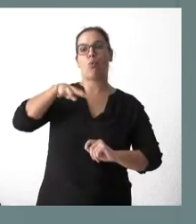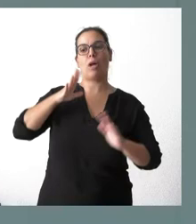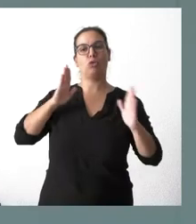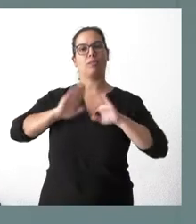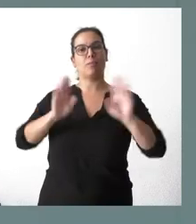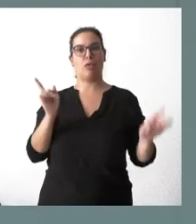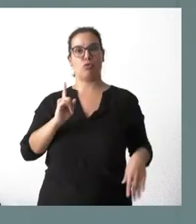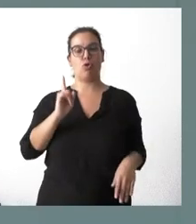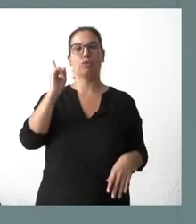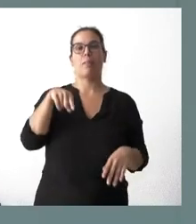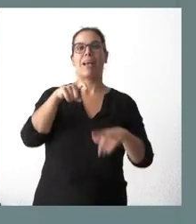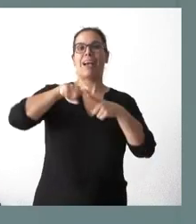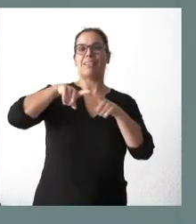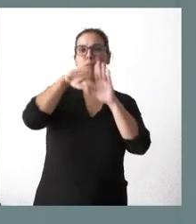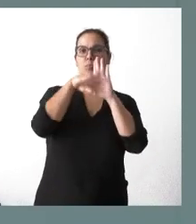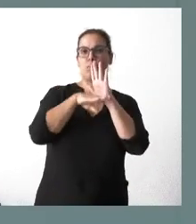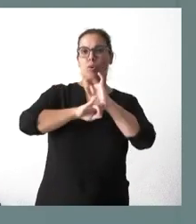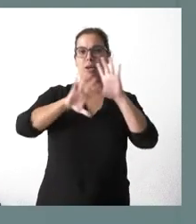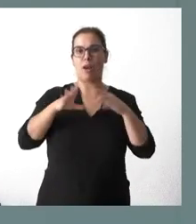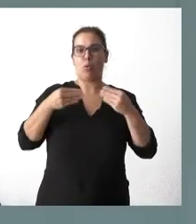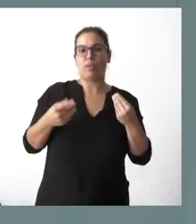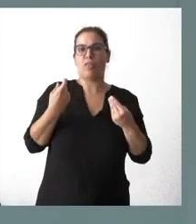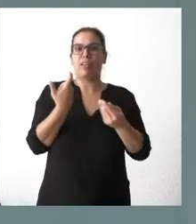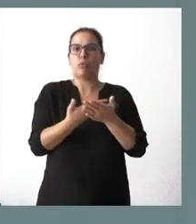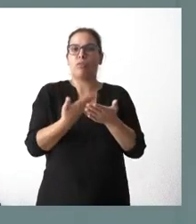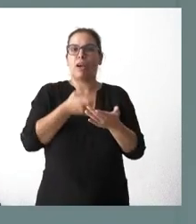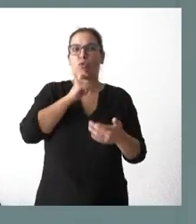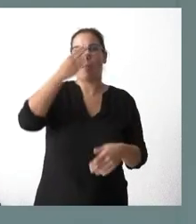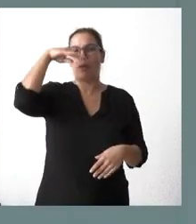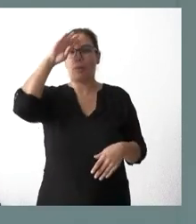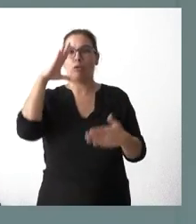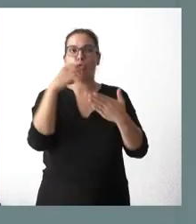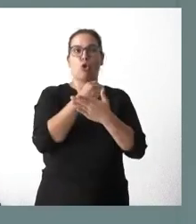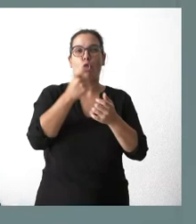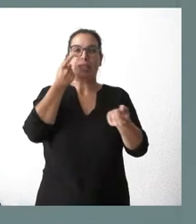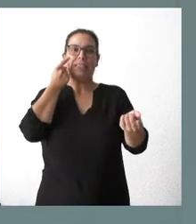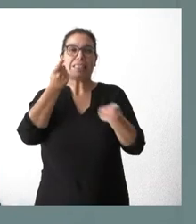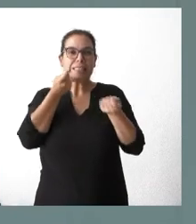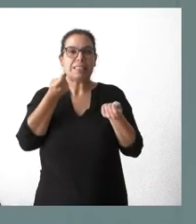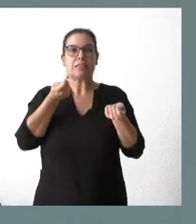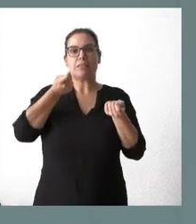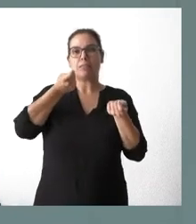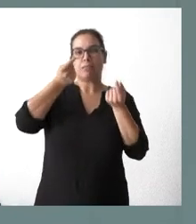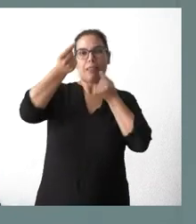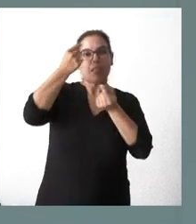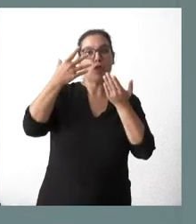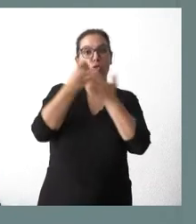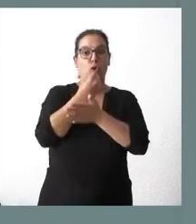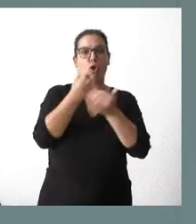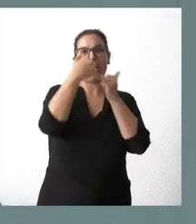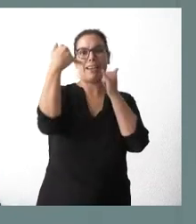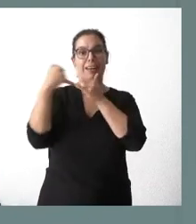el definir las características de la documentación para justificar el empadramiento, el querer llegar como queremos llegar a las líneas que,